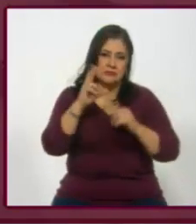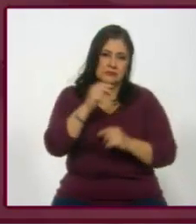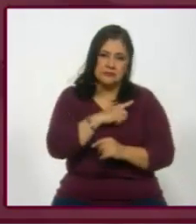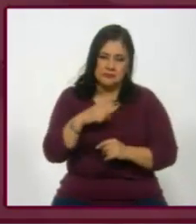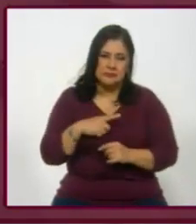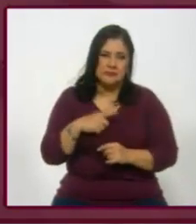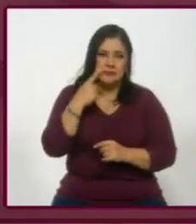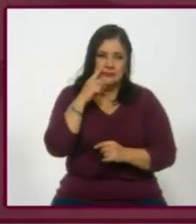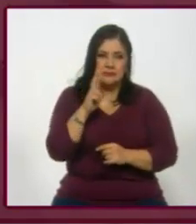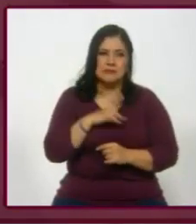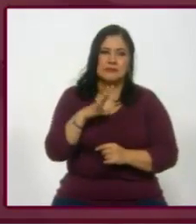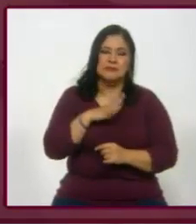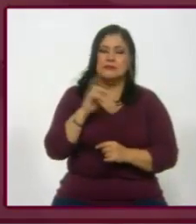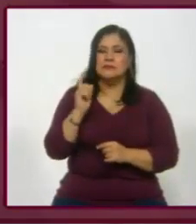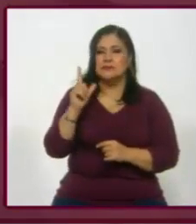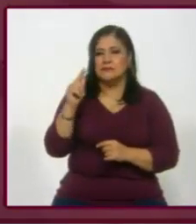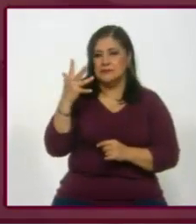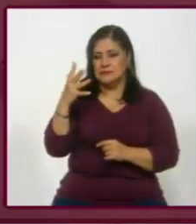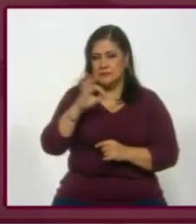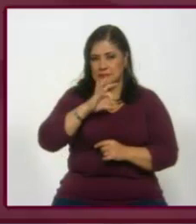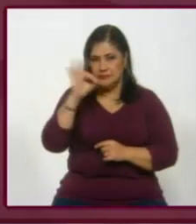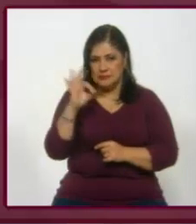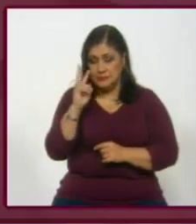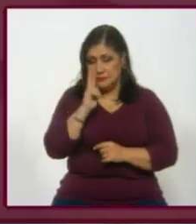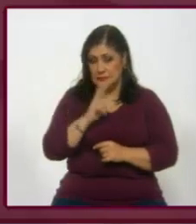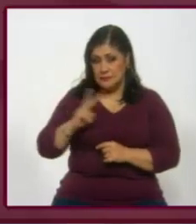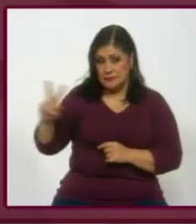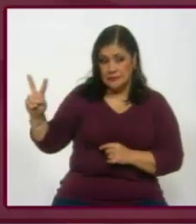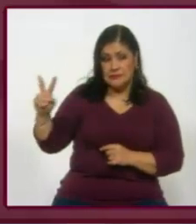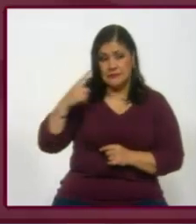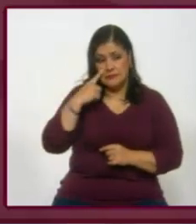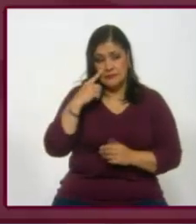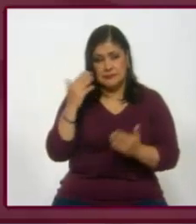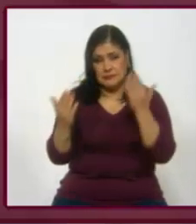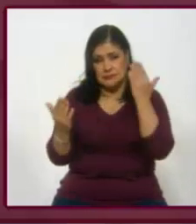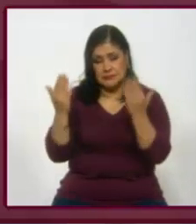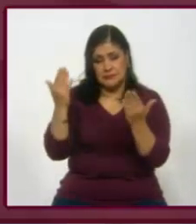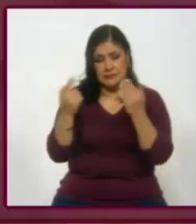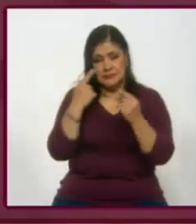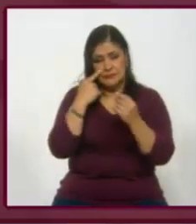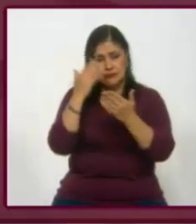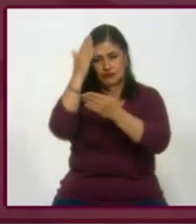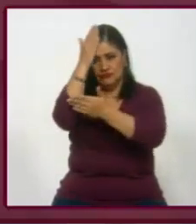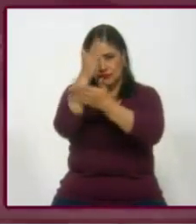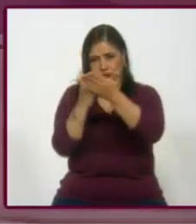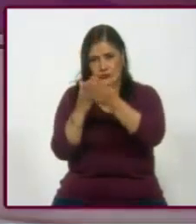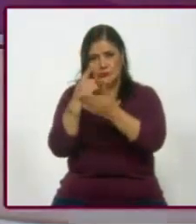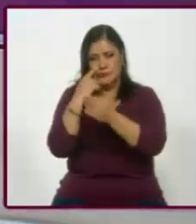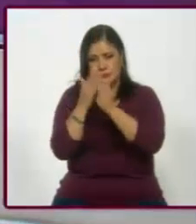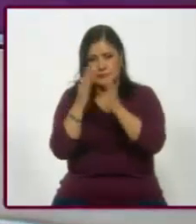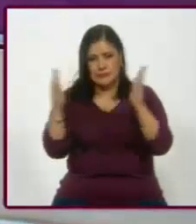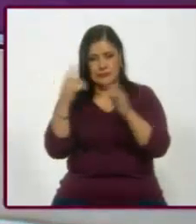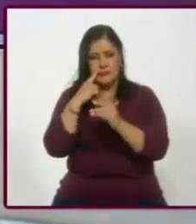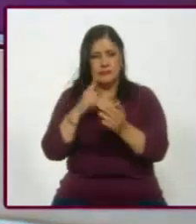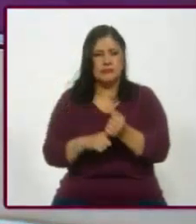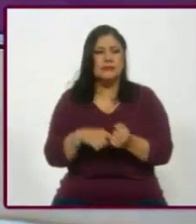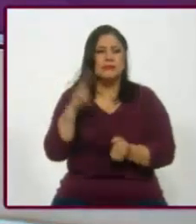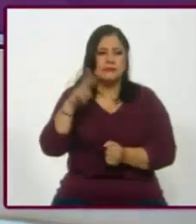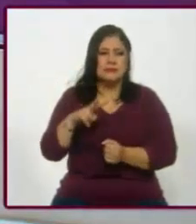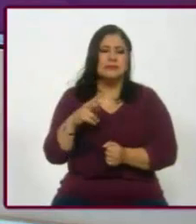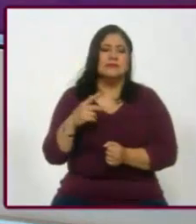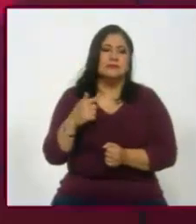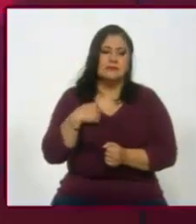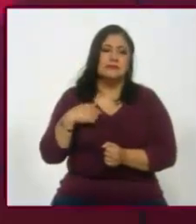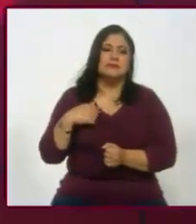Niveles de 75%, y ve, incluso entre... Hicimos una división ahí para ver si había alguna Esa es la que parece muy padre de